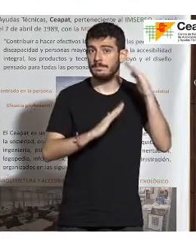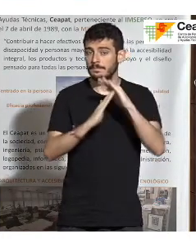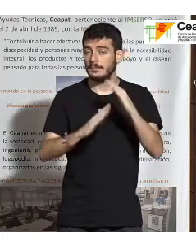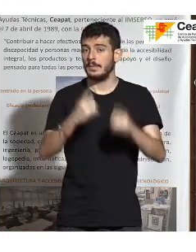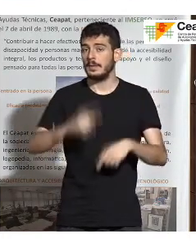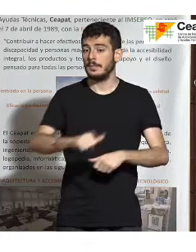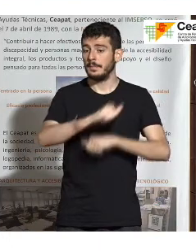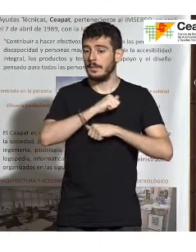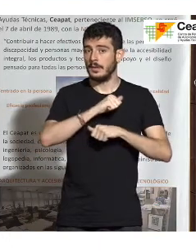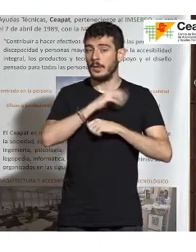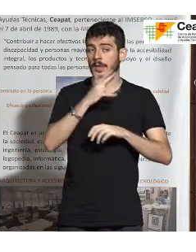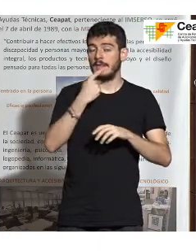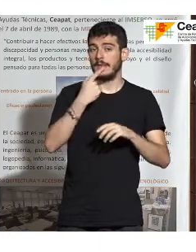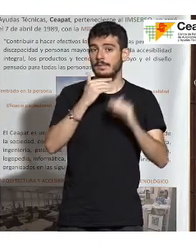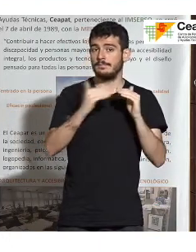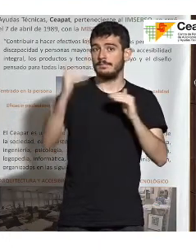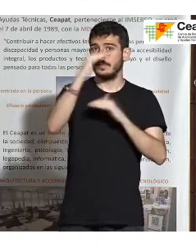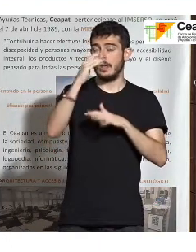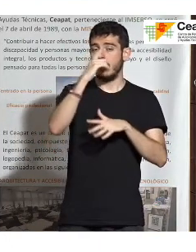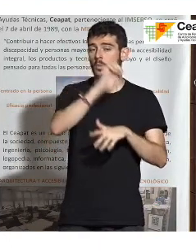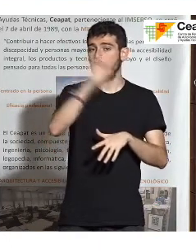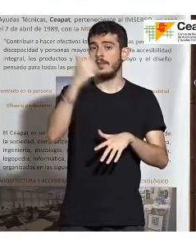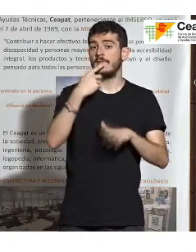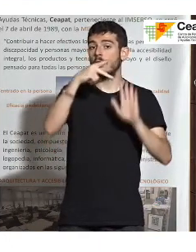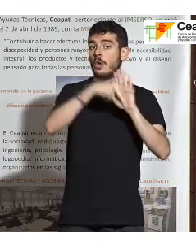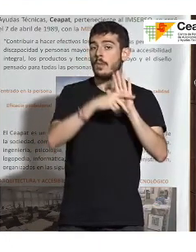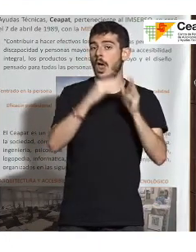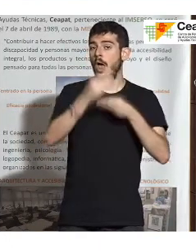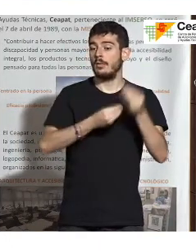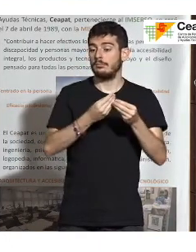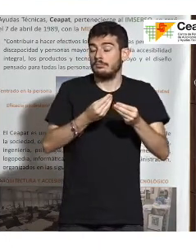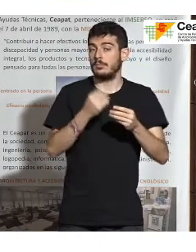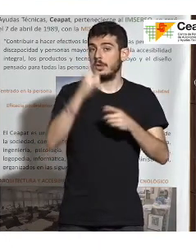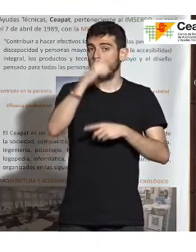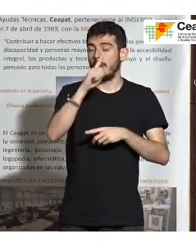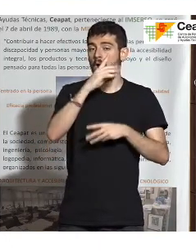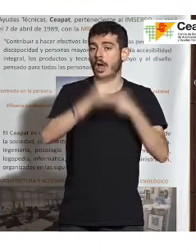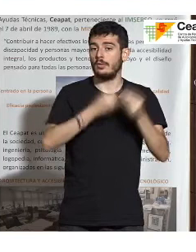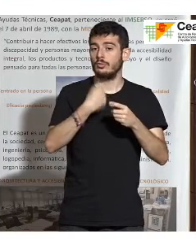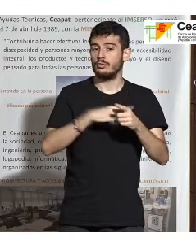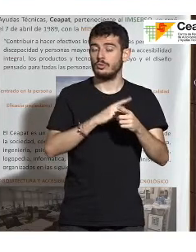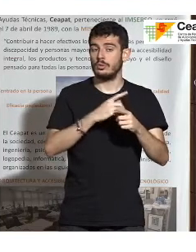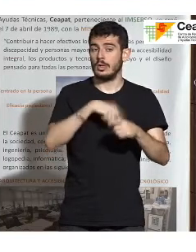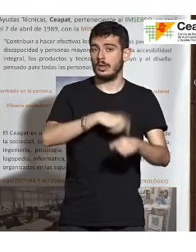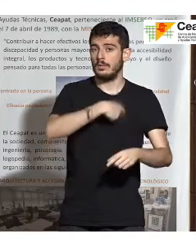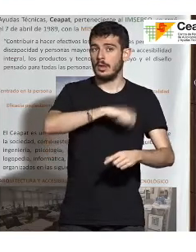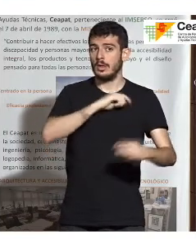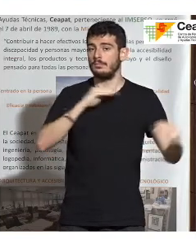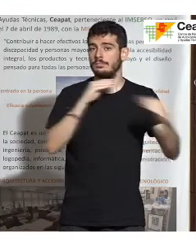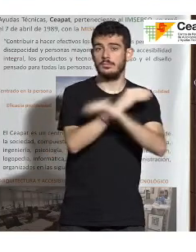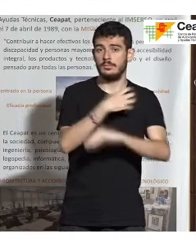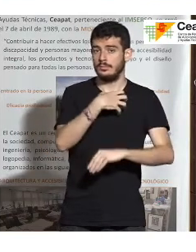porque también a nivel europeo decían que iban a hacer una norma. Entonces, si hacen una norma nosotros a nivel nacional, no podemos entrar en competencia con las normas europeas.